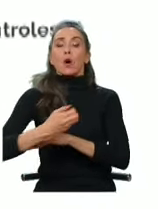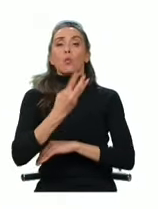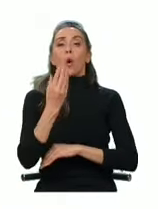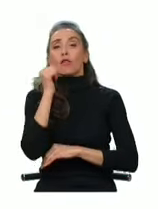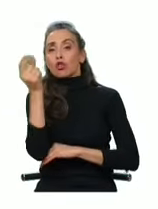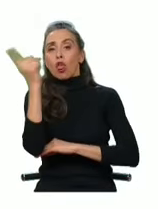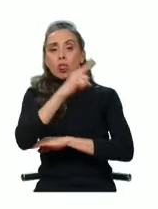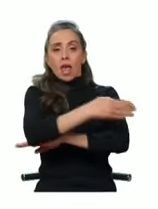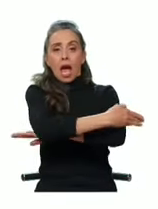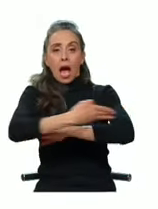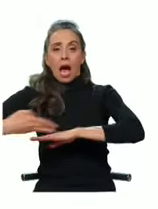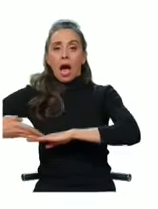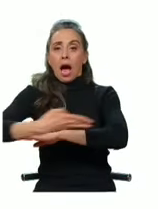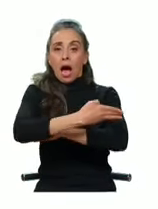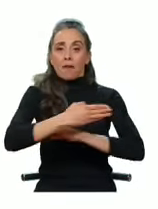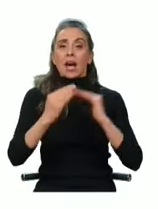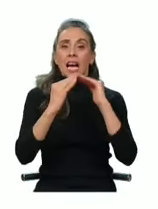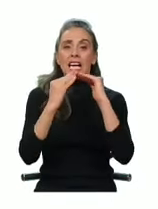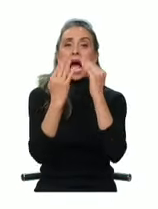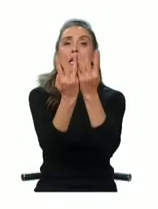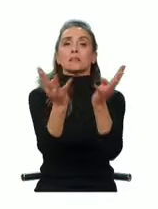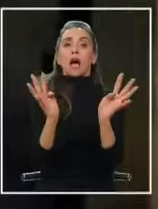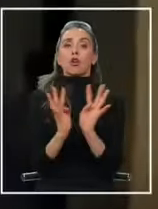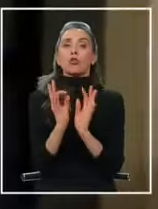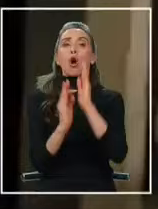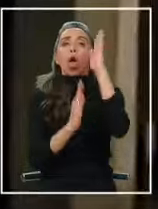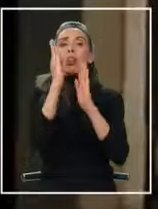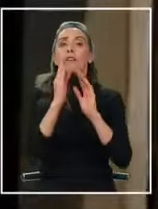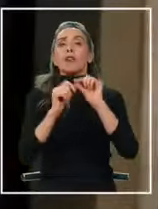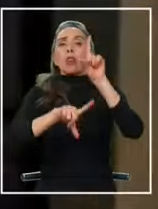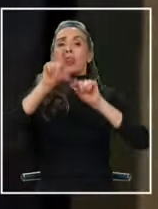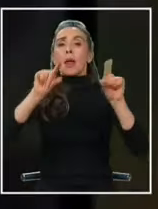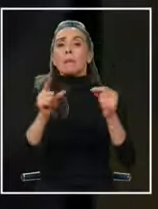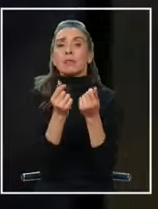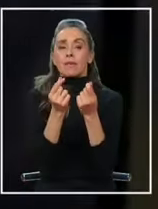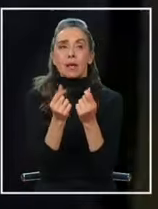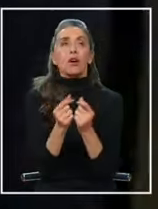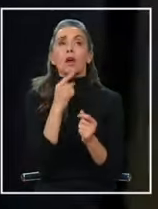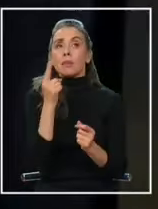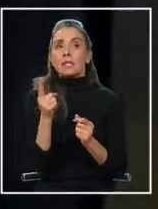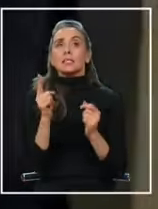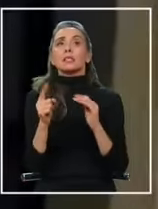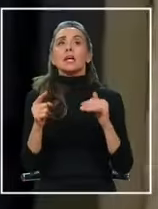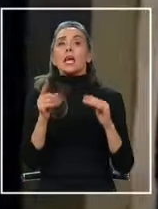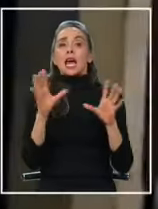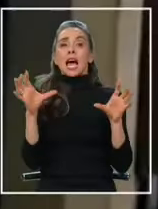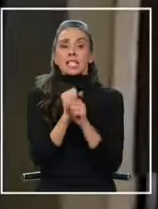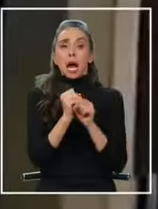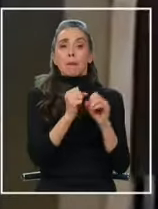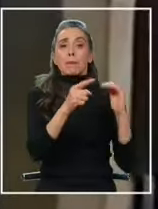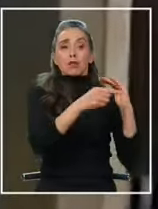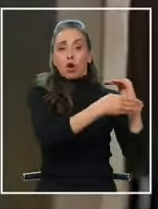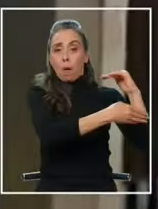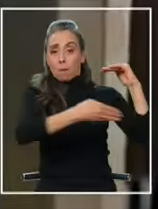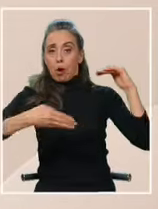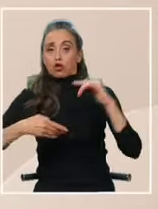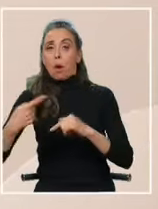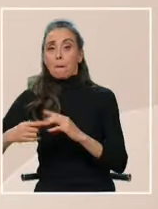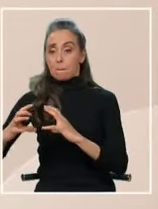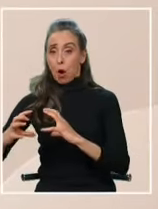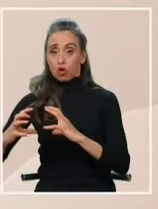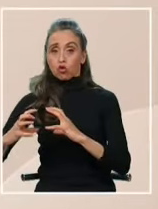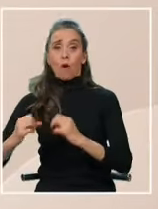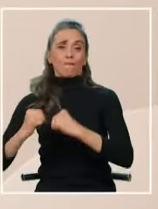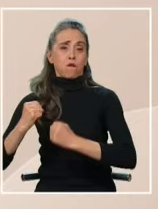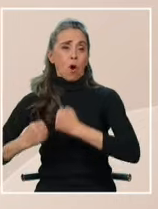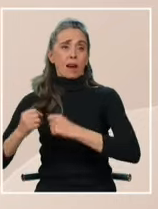influye si es para casa, condominio o edificios. El portón se abre rápido, pero si es muy pesado, aunque pongas el mejor motor. Entonces, en